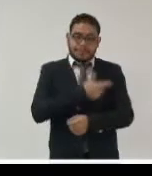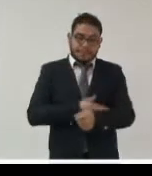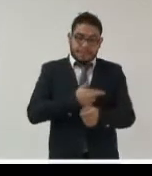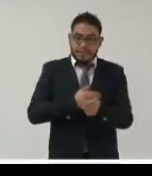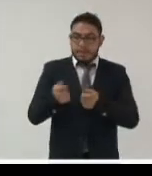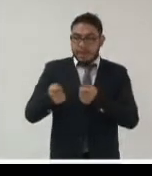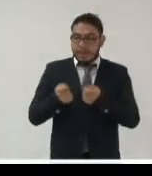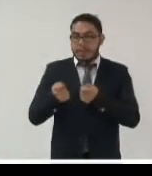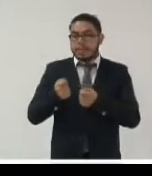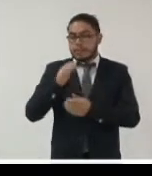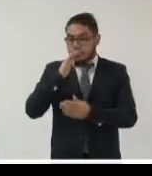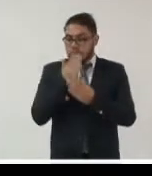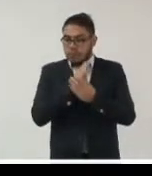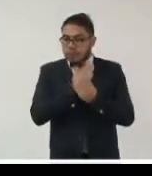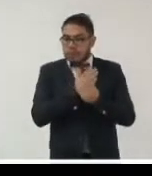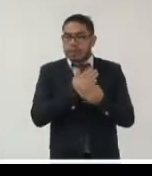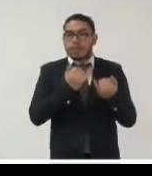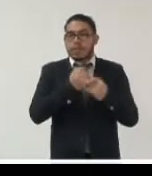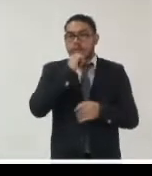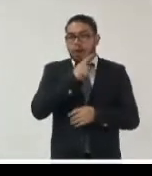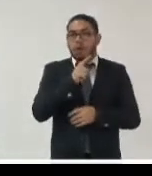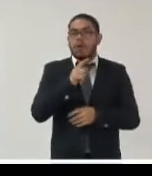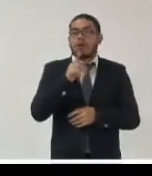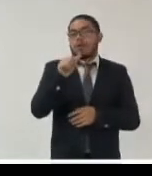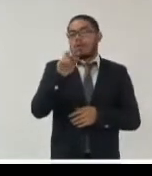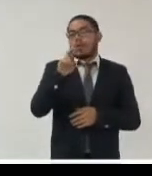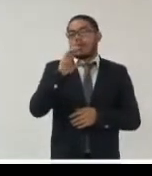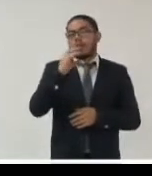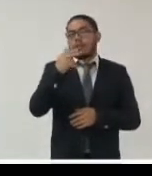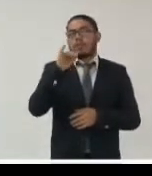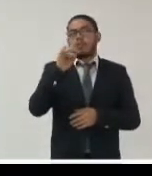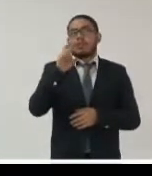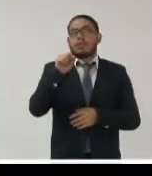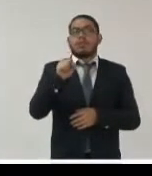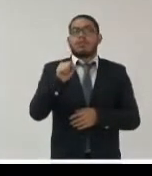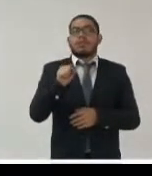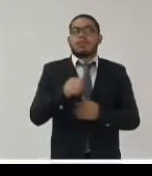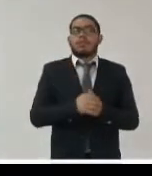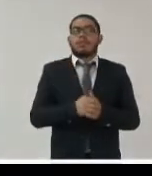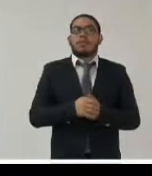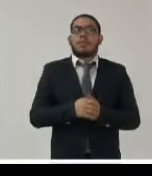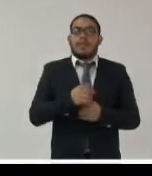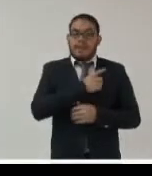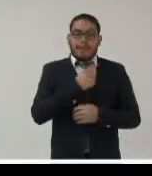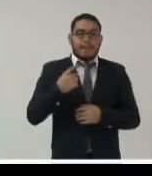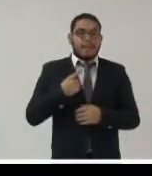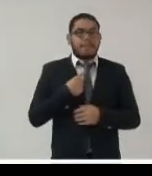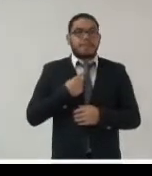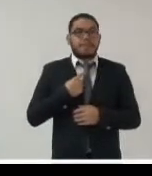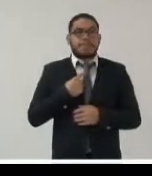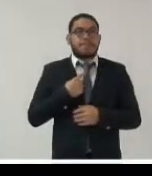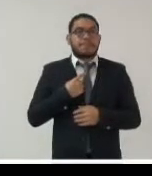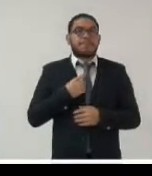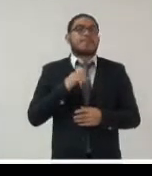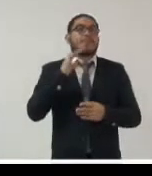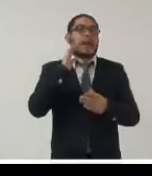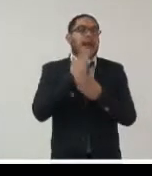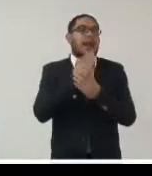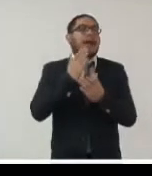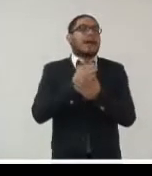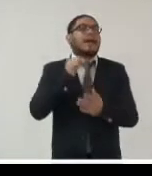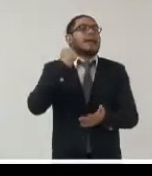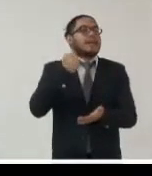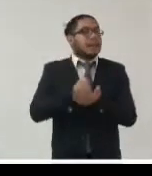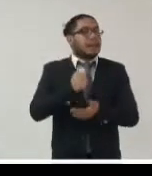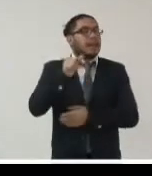gestión documental y la gestión de archivos esto sí que es lo más importante y debemos insistir archivamiento